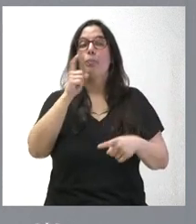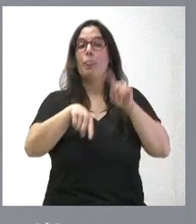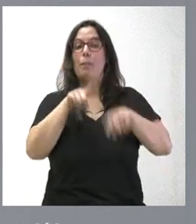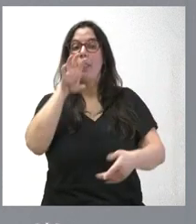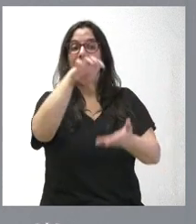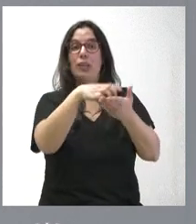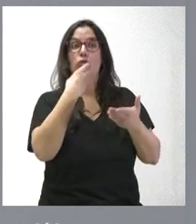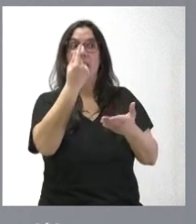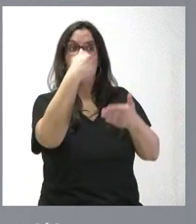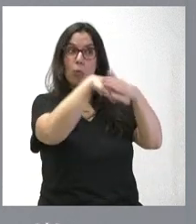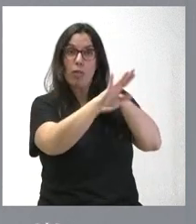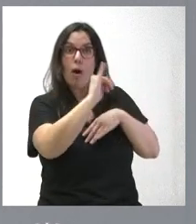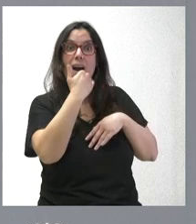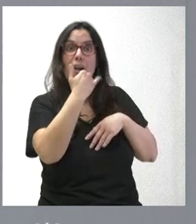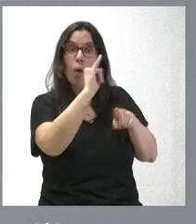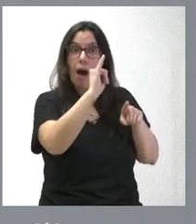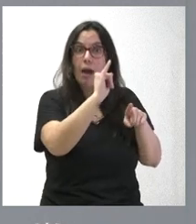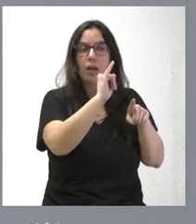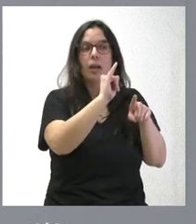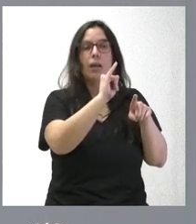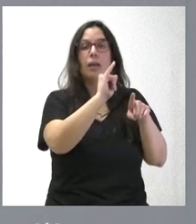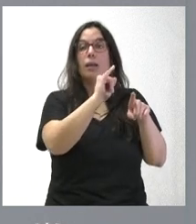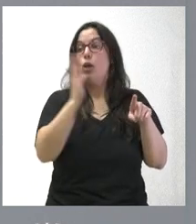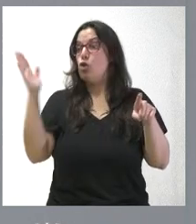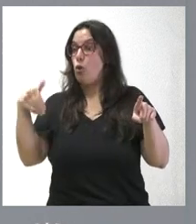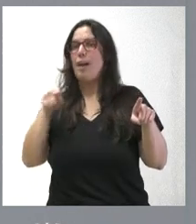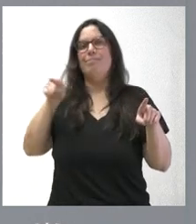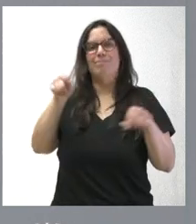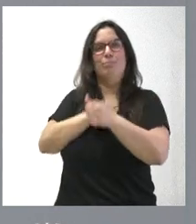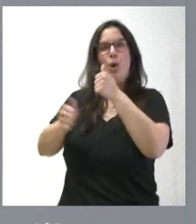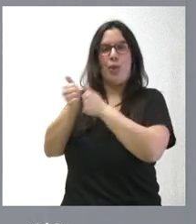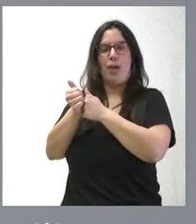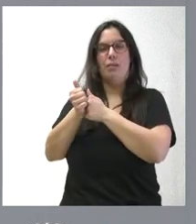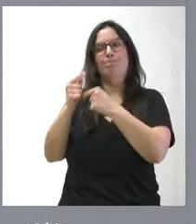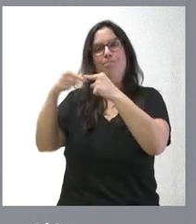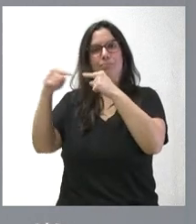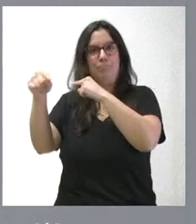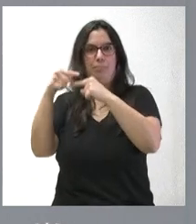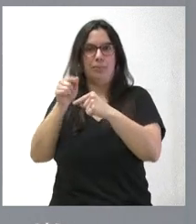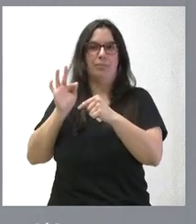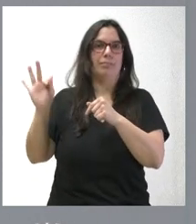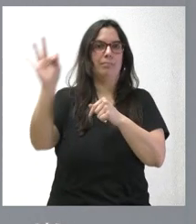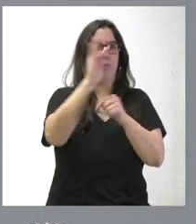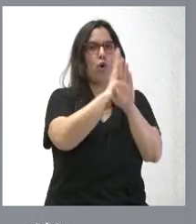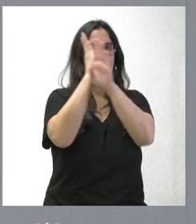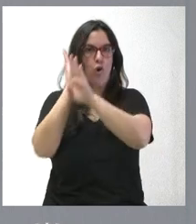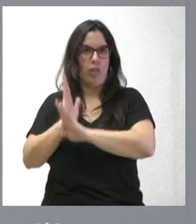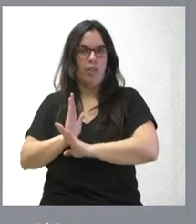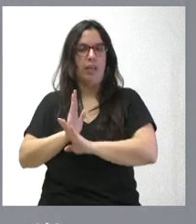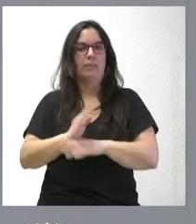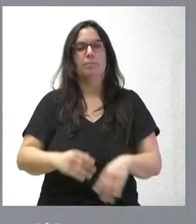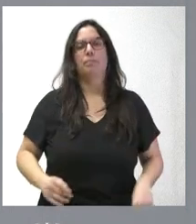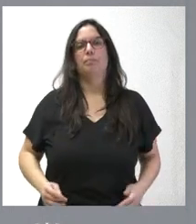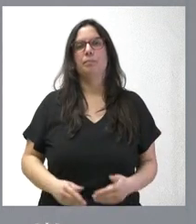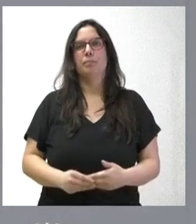remanente de tesorería en sus cuentas corrientes, cuáles no lo tienen y pagamos con preferencia a aquellos que ya no tienen esas cantidades y les son necesarias.